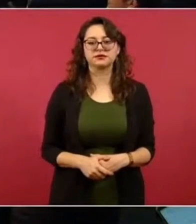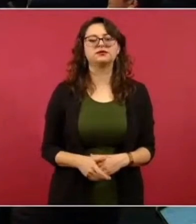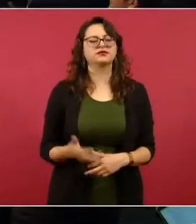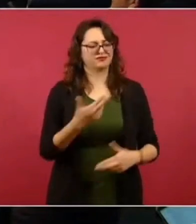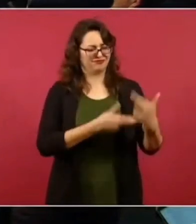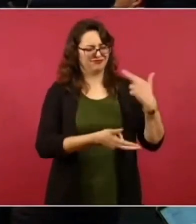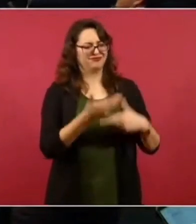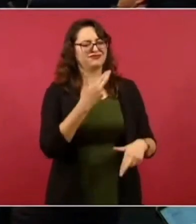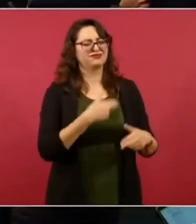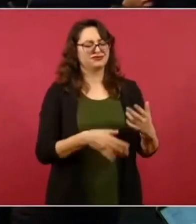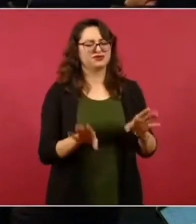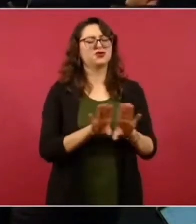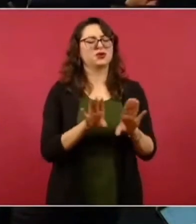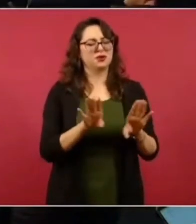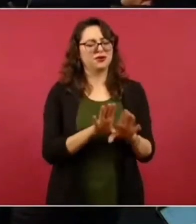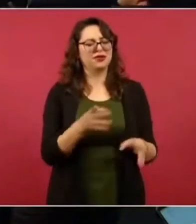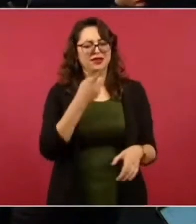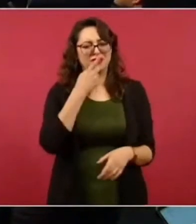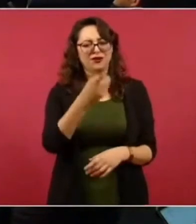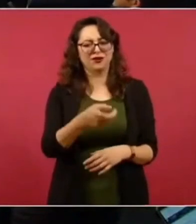bien cómo nos quiere quemar.